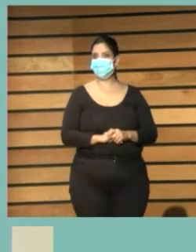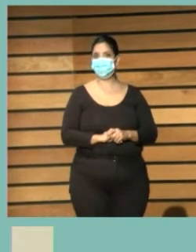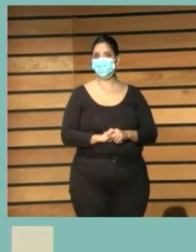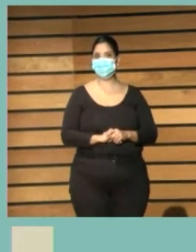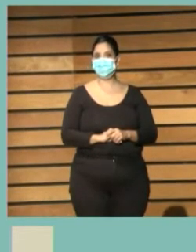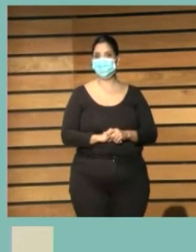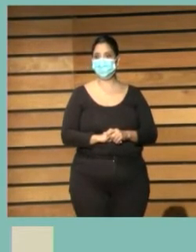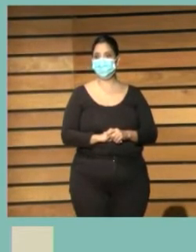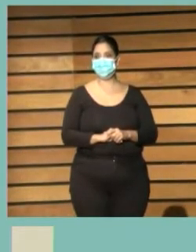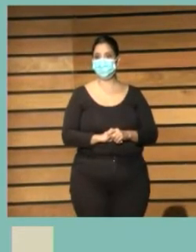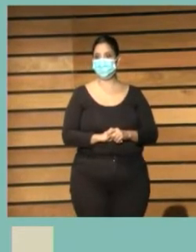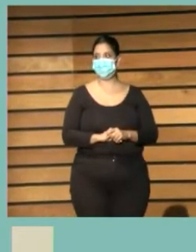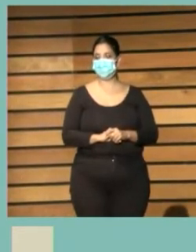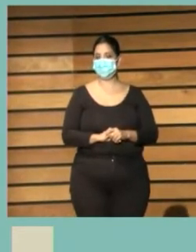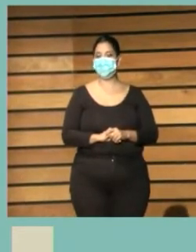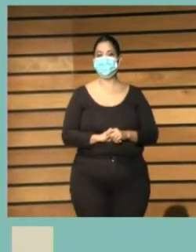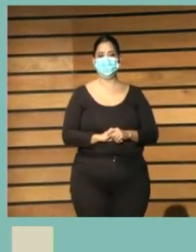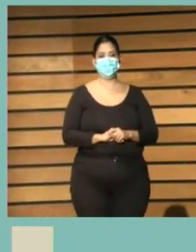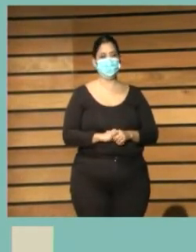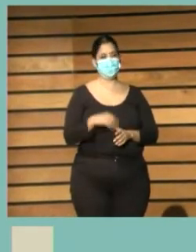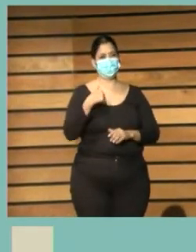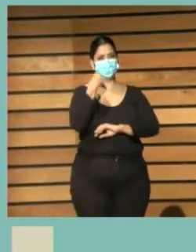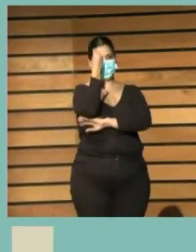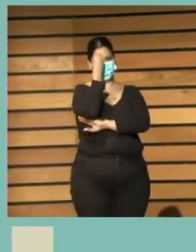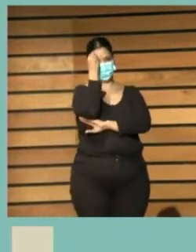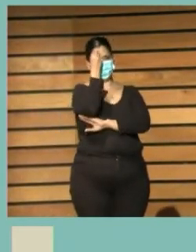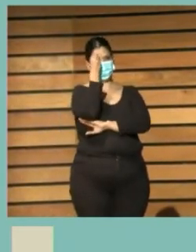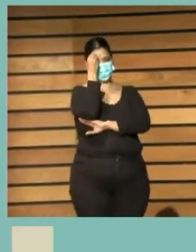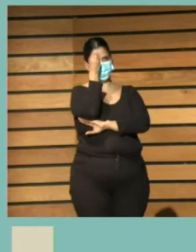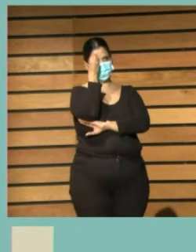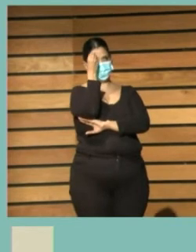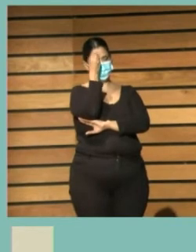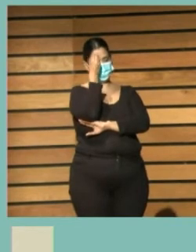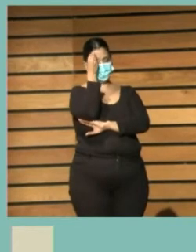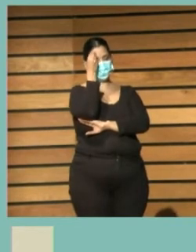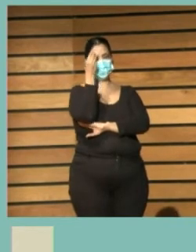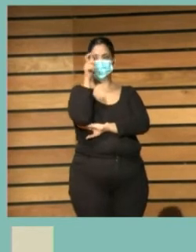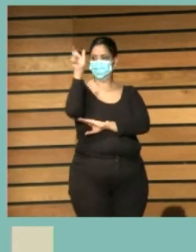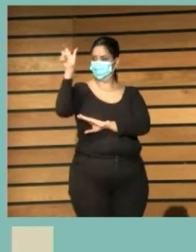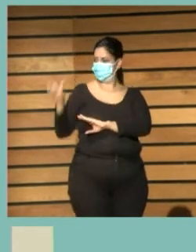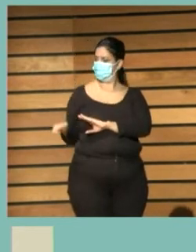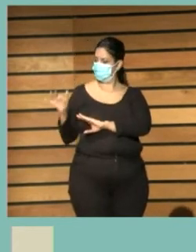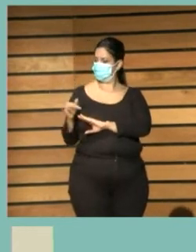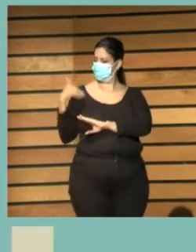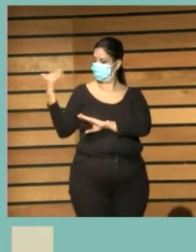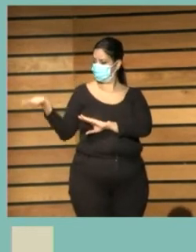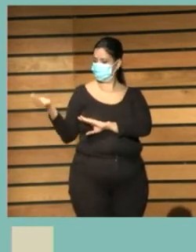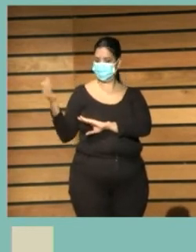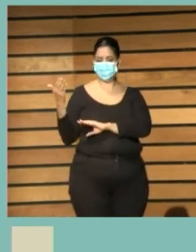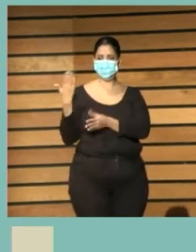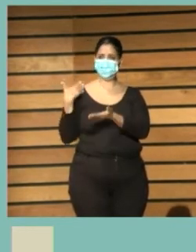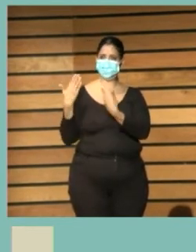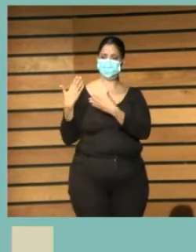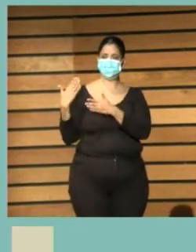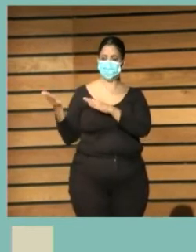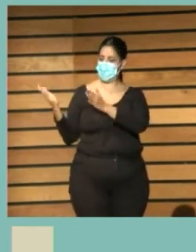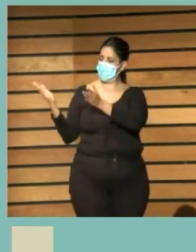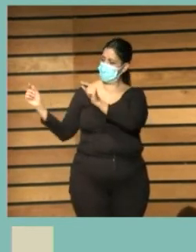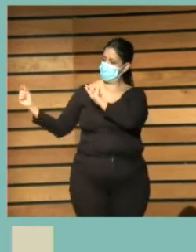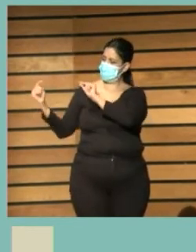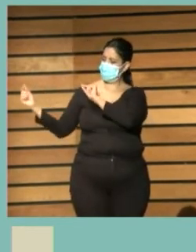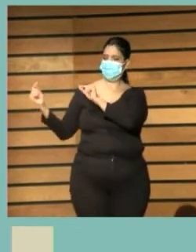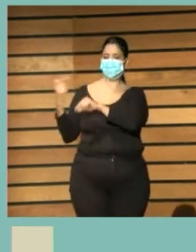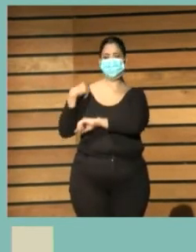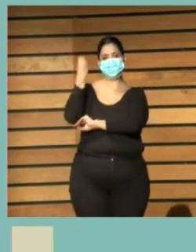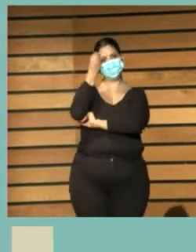no estaba pensando mientras hacían Antoni y Janelore lo que estaban diciendo